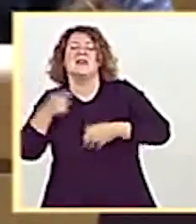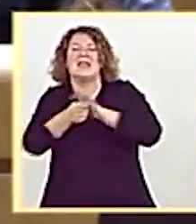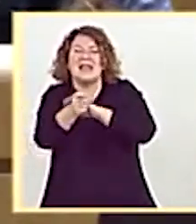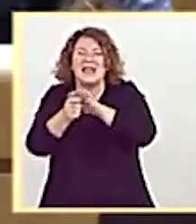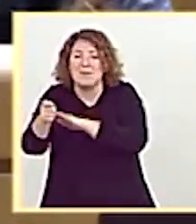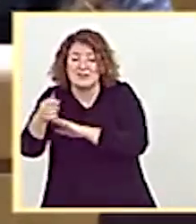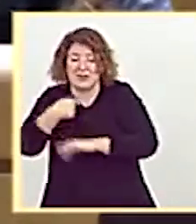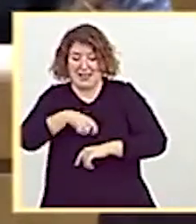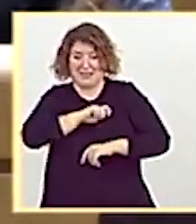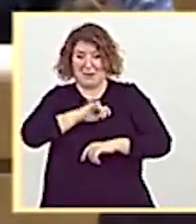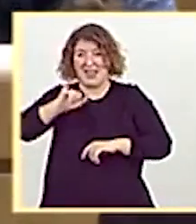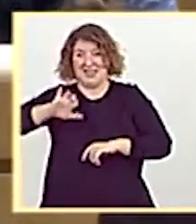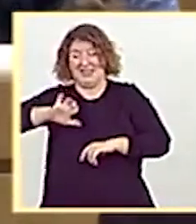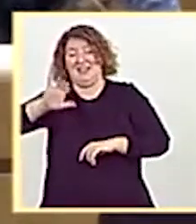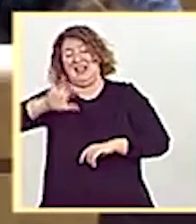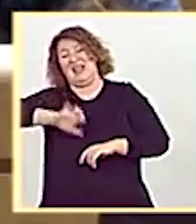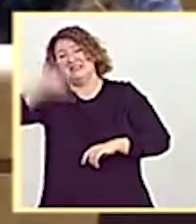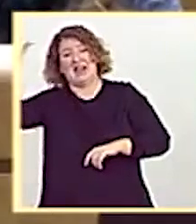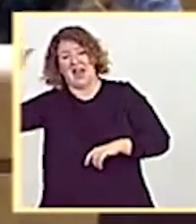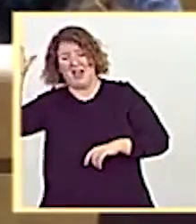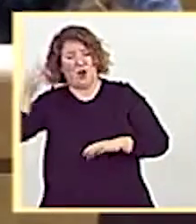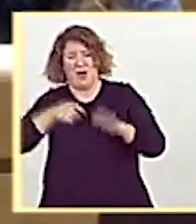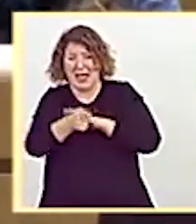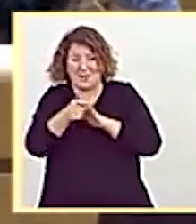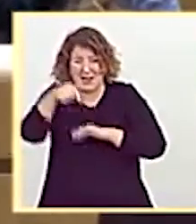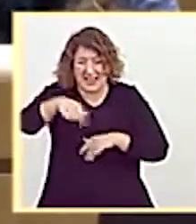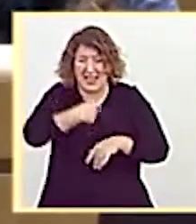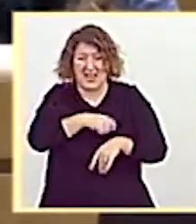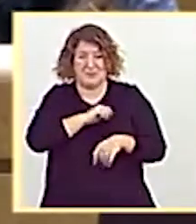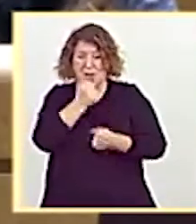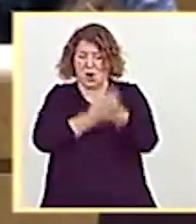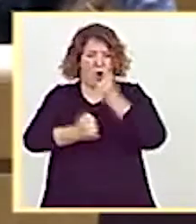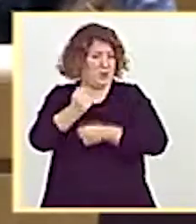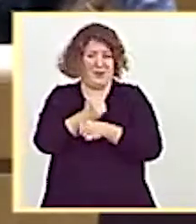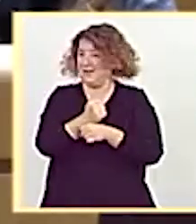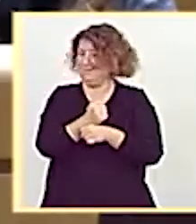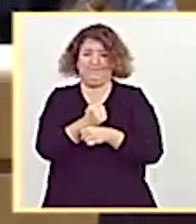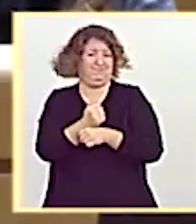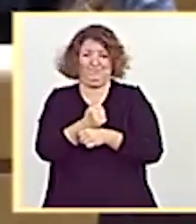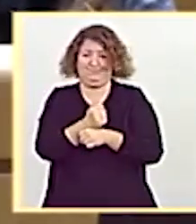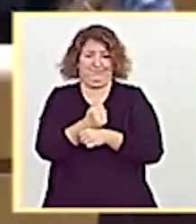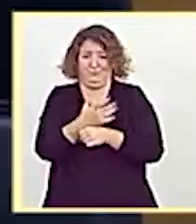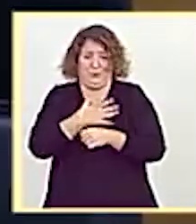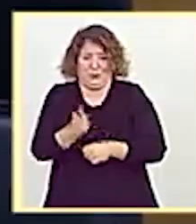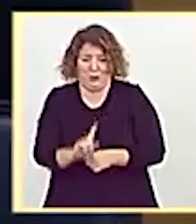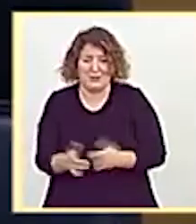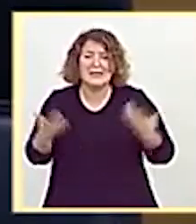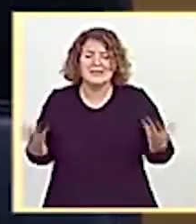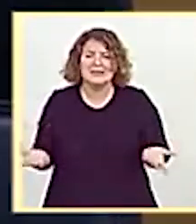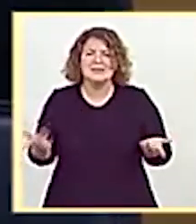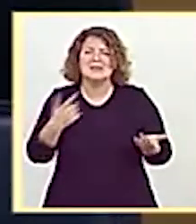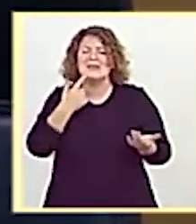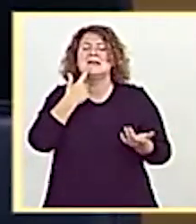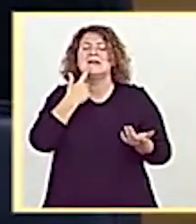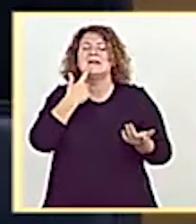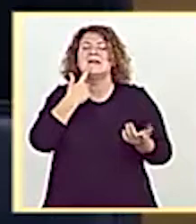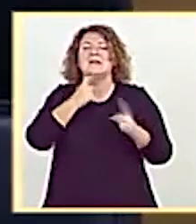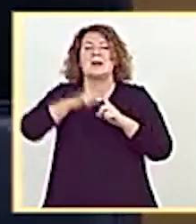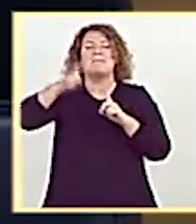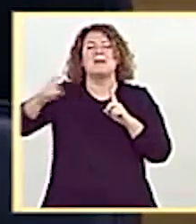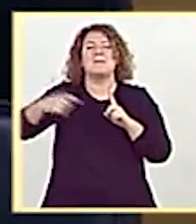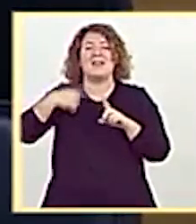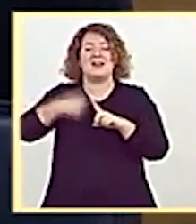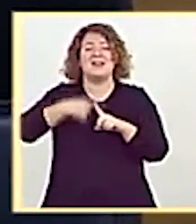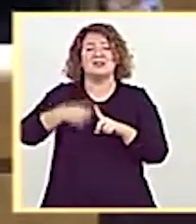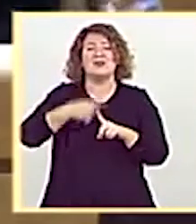extranjeros, en nuestra economía es nula. Sabe que la prima de riesgo está dopada y no sabemos hasta cuándo el Banco Central Europeo se